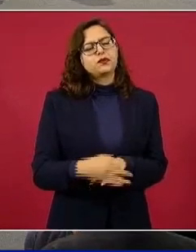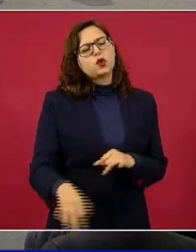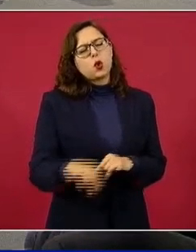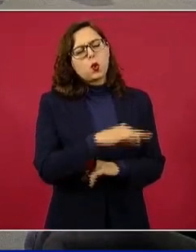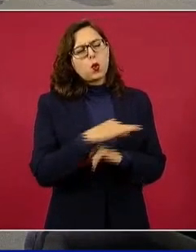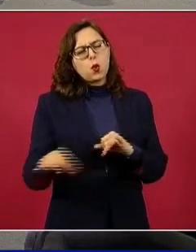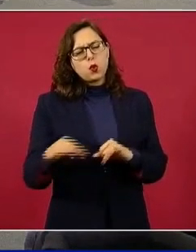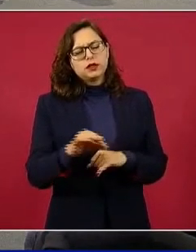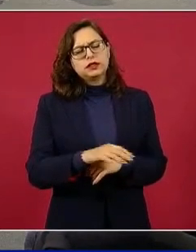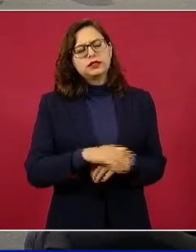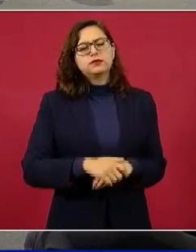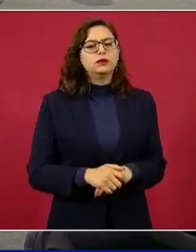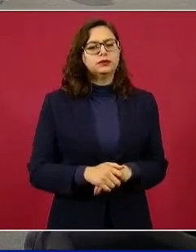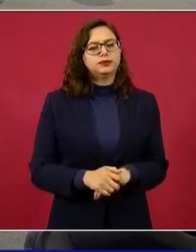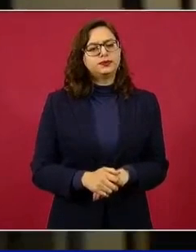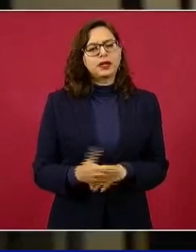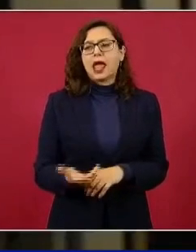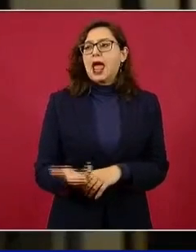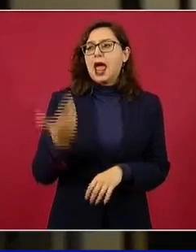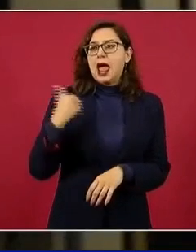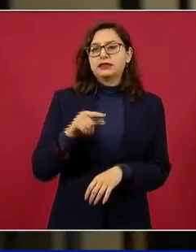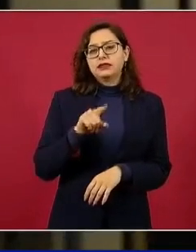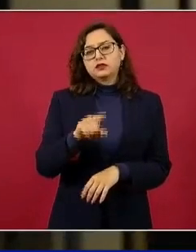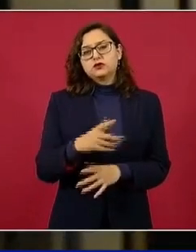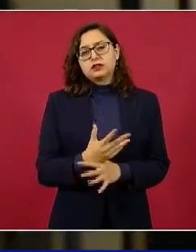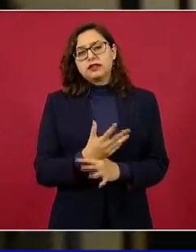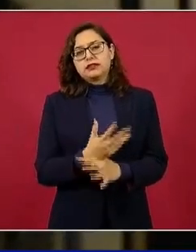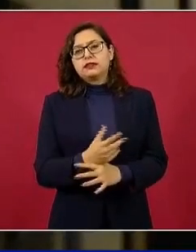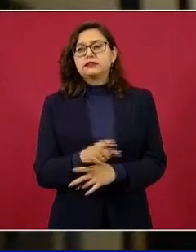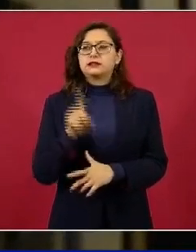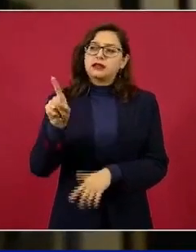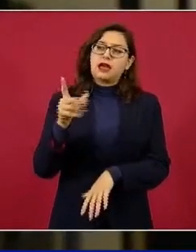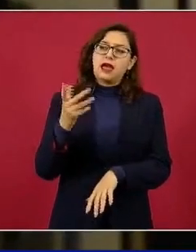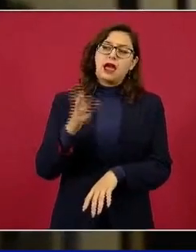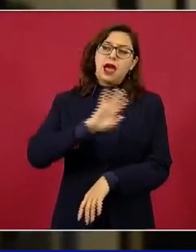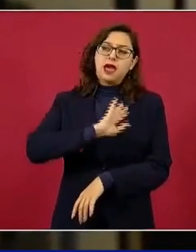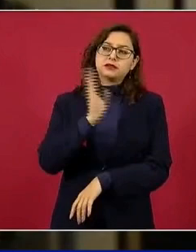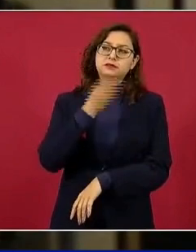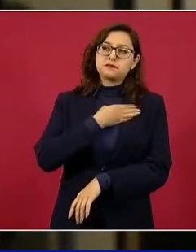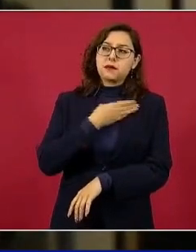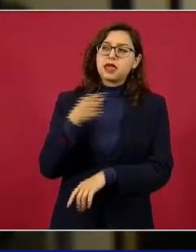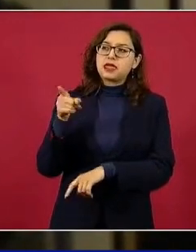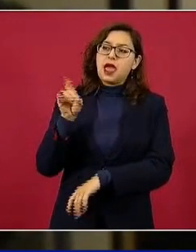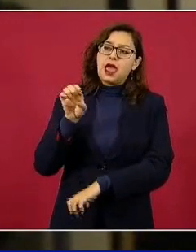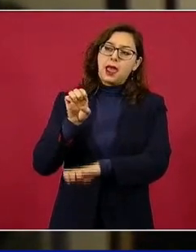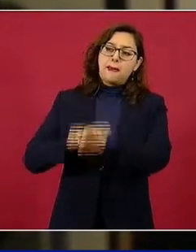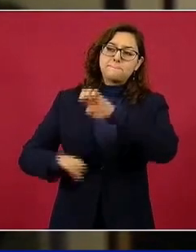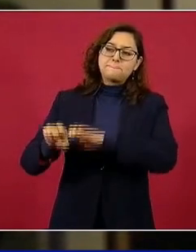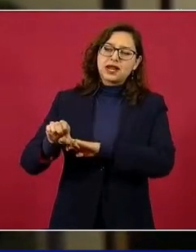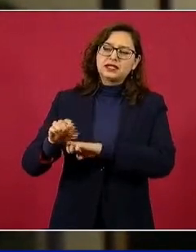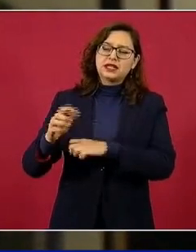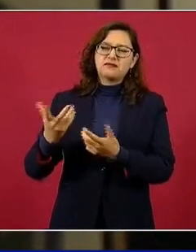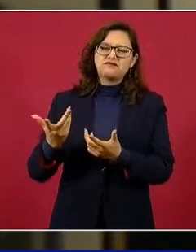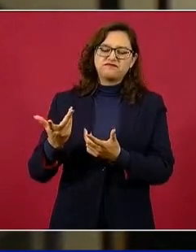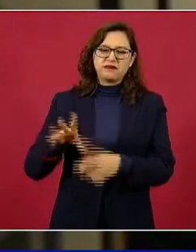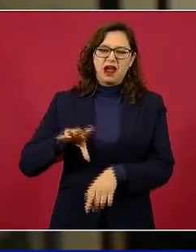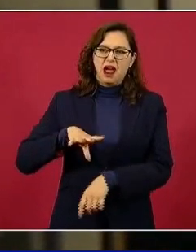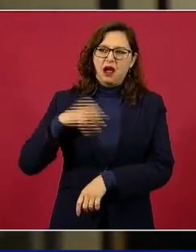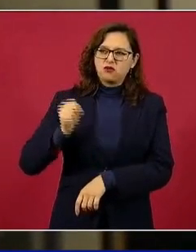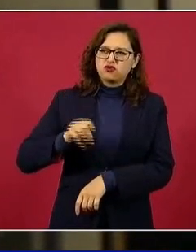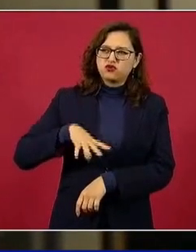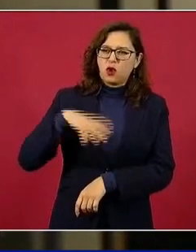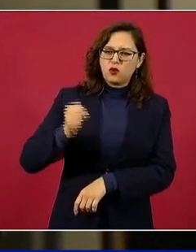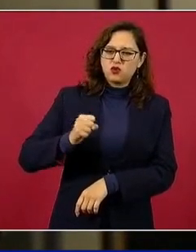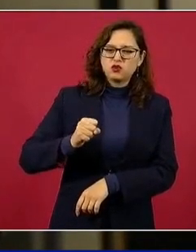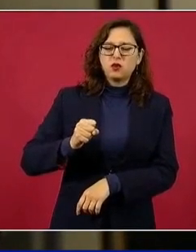de pausar las relaciones con España por la corrupción de algunas empresas en México. Aquí le voy a entregar la denuncia que recibió el 12 de marzo del 2020